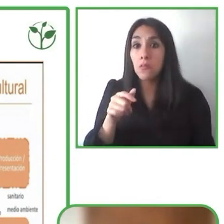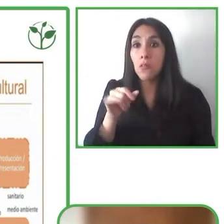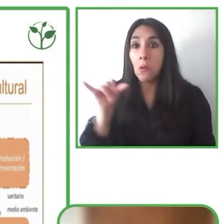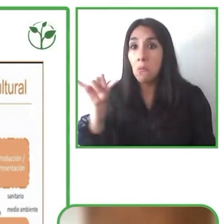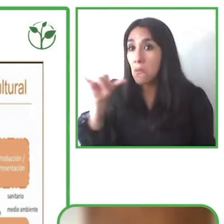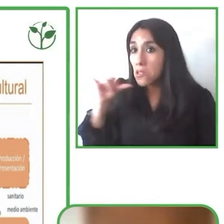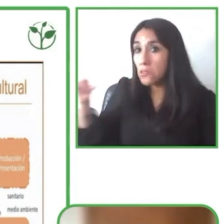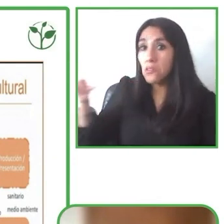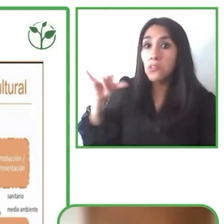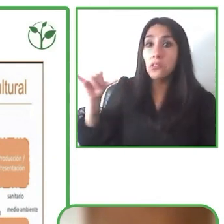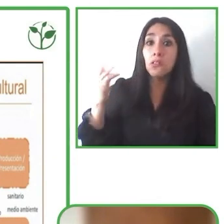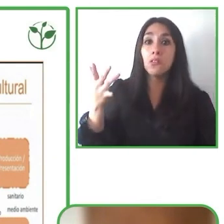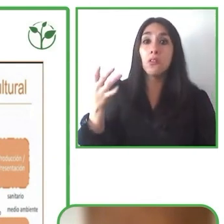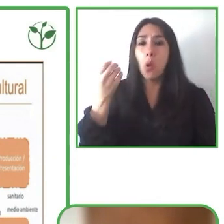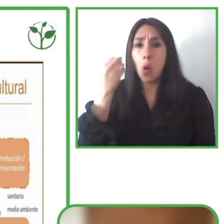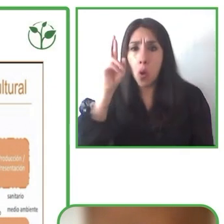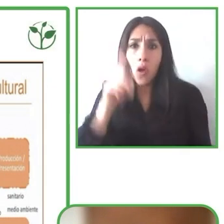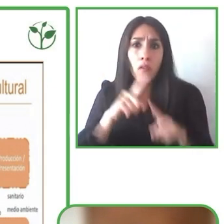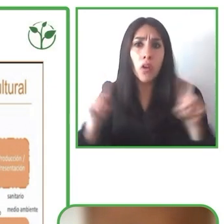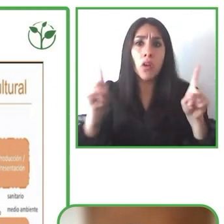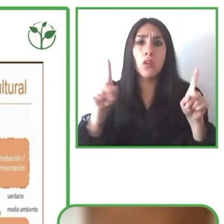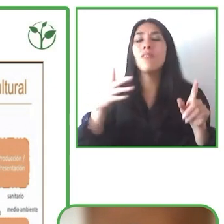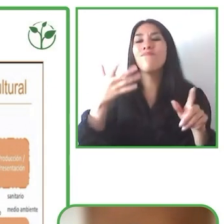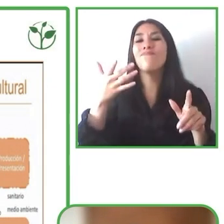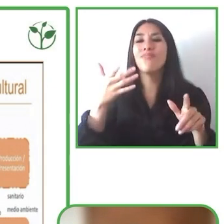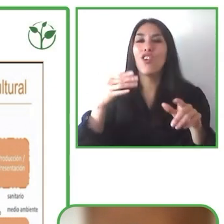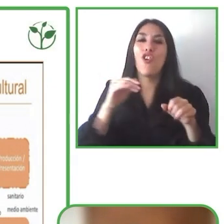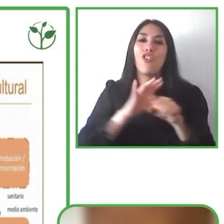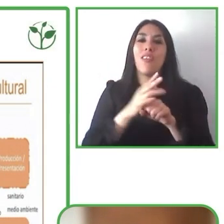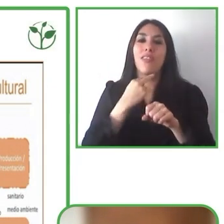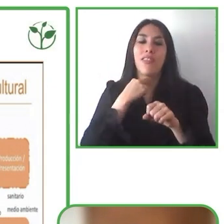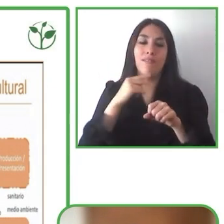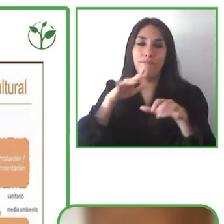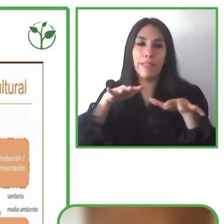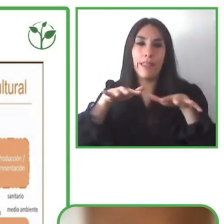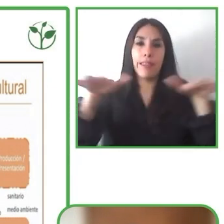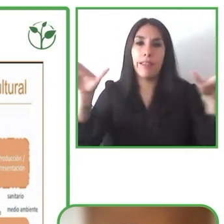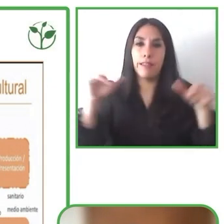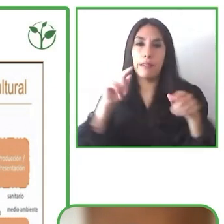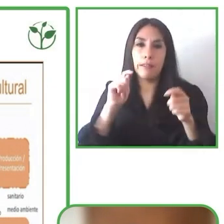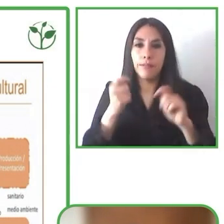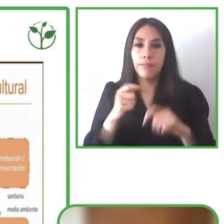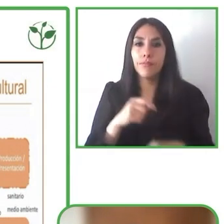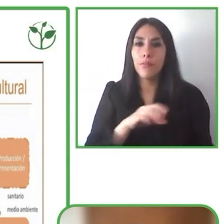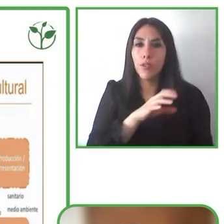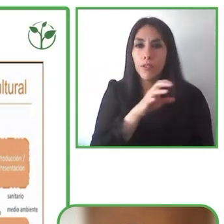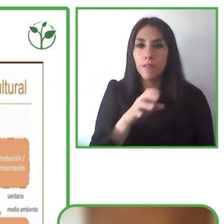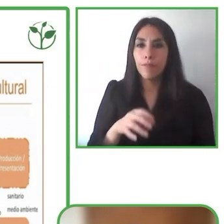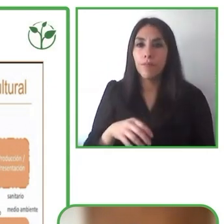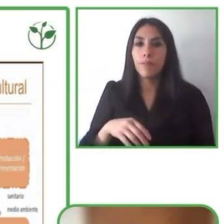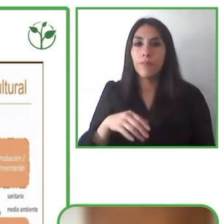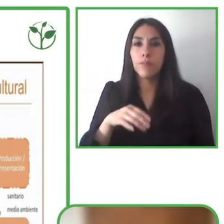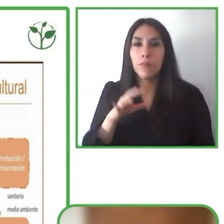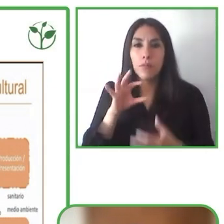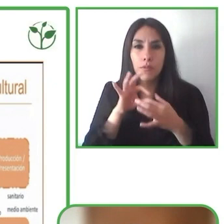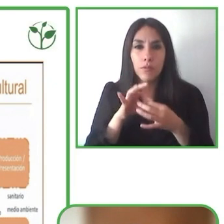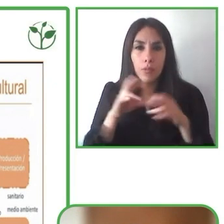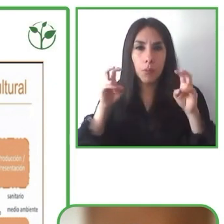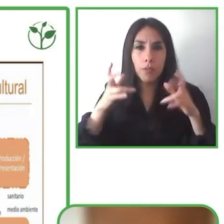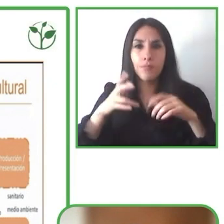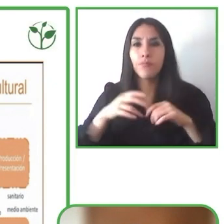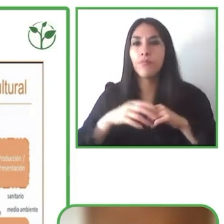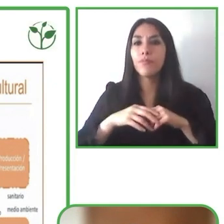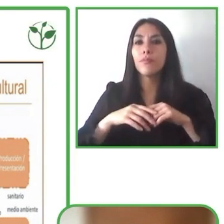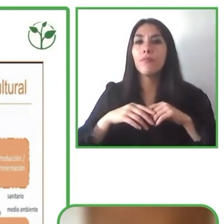que nosotros hemos integrado como fundación en términos de hacer una comparación del desafío que